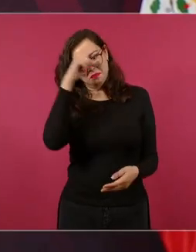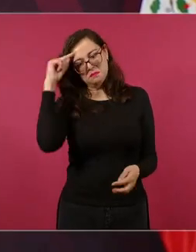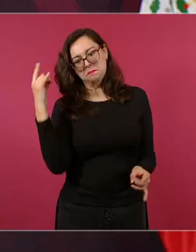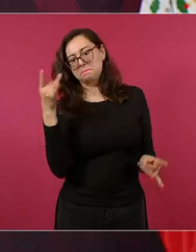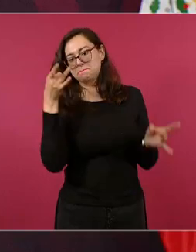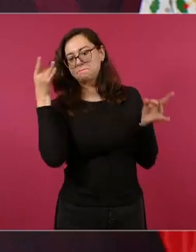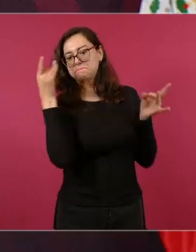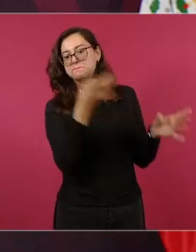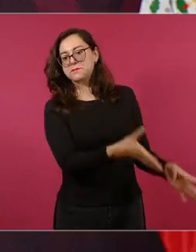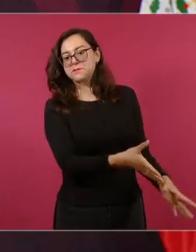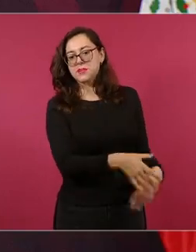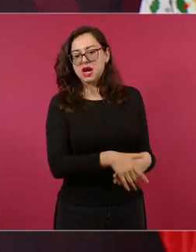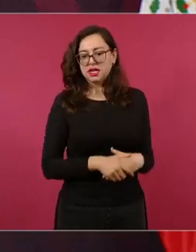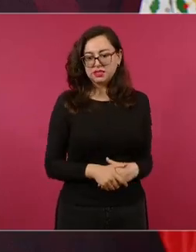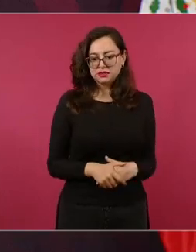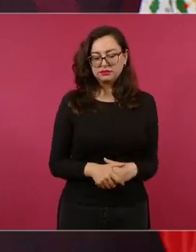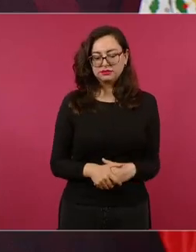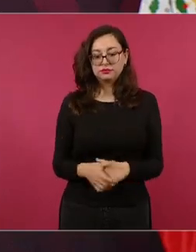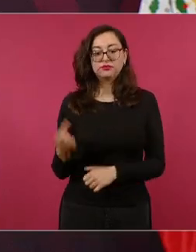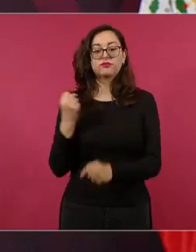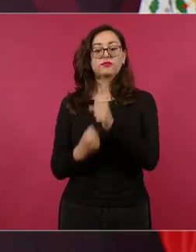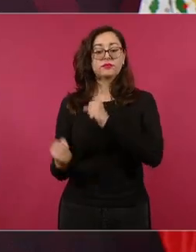esto en el 18